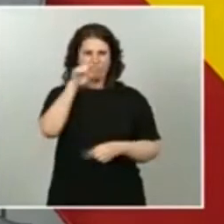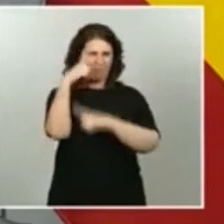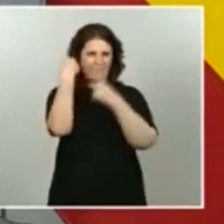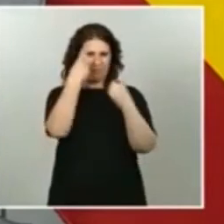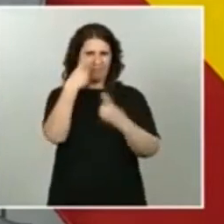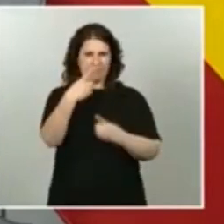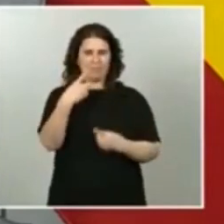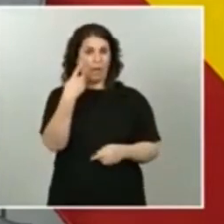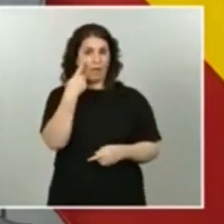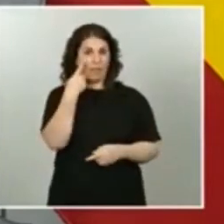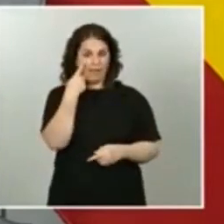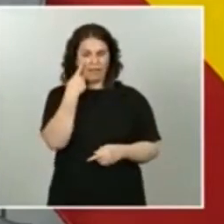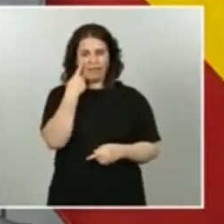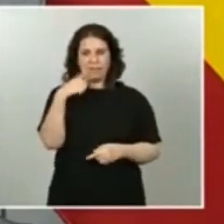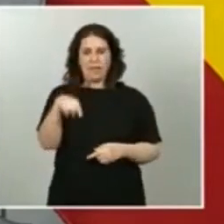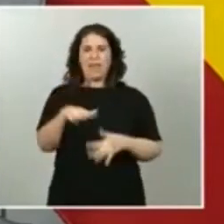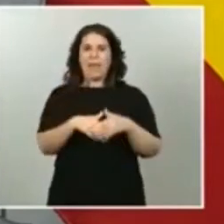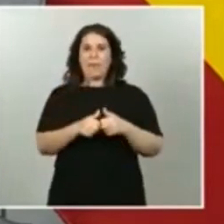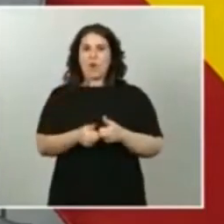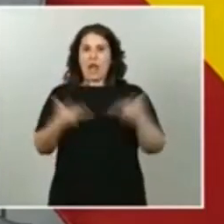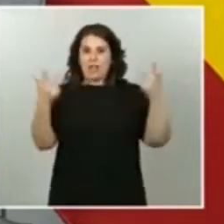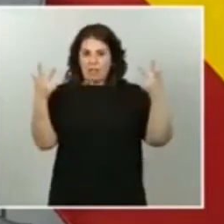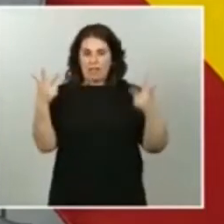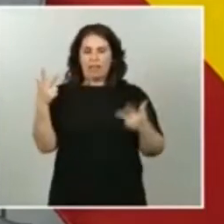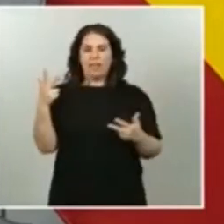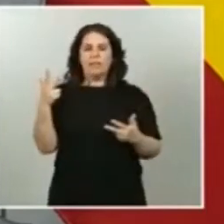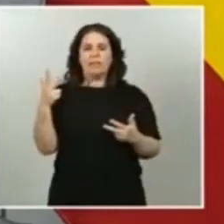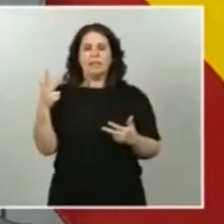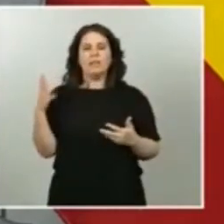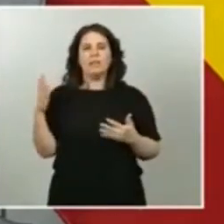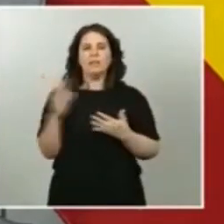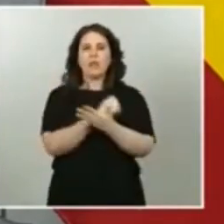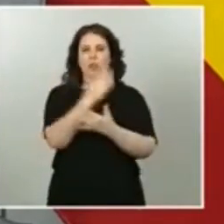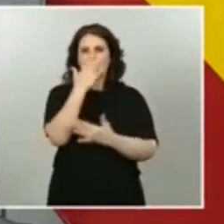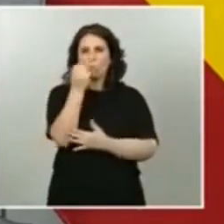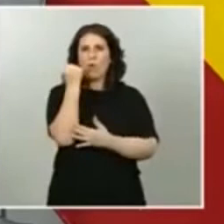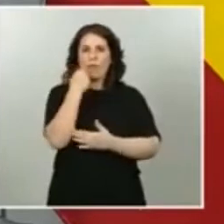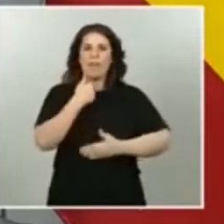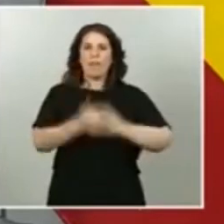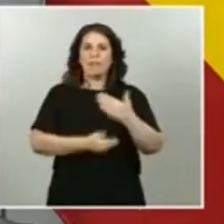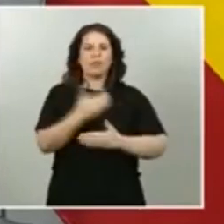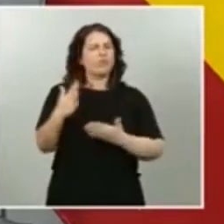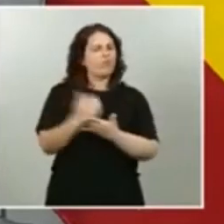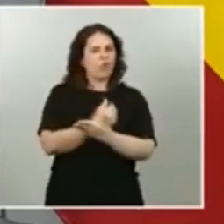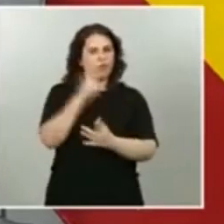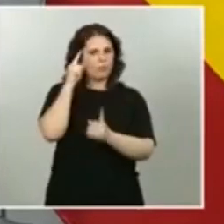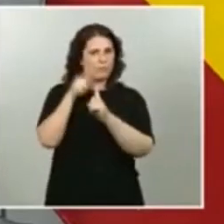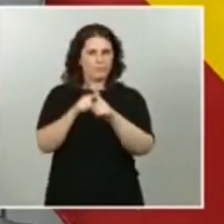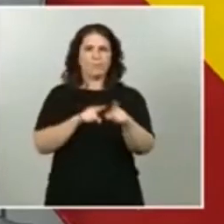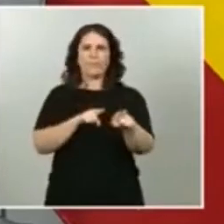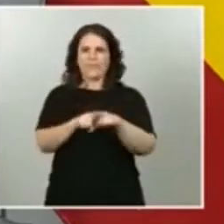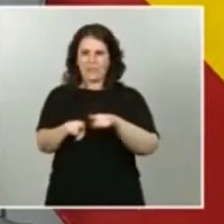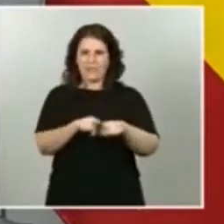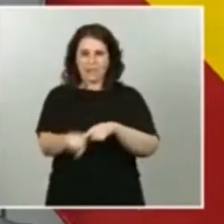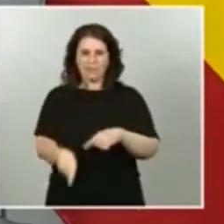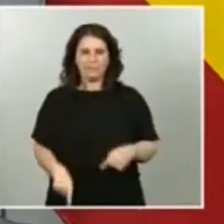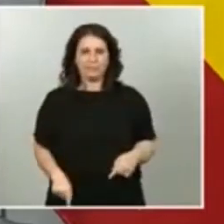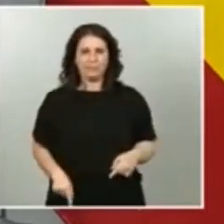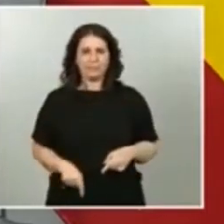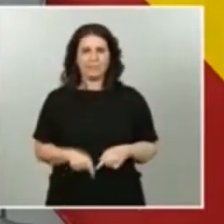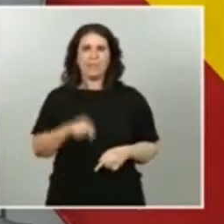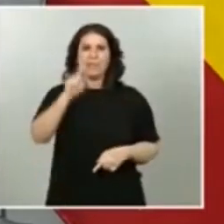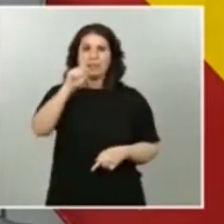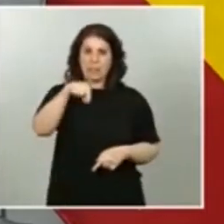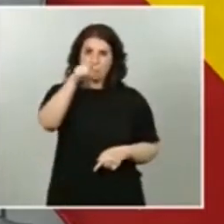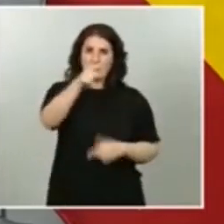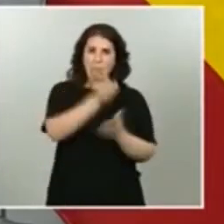todos los poderes lógicamente son objeto de crítica. El poder mediático también. Y